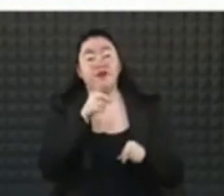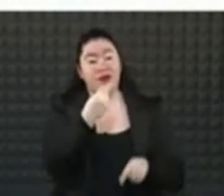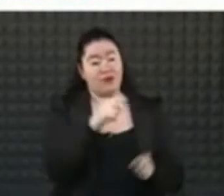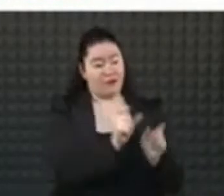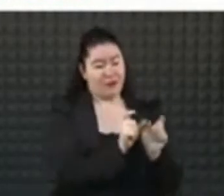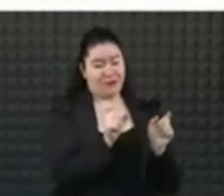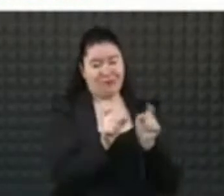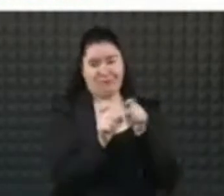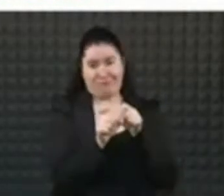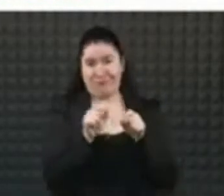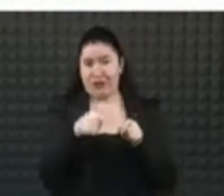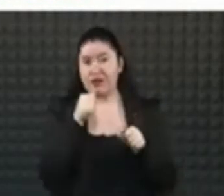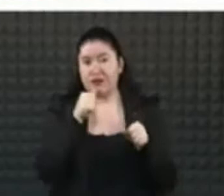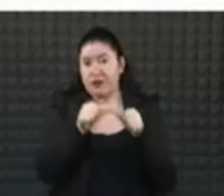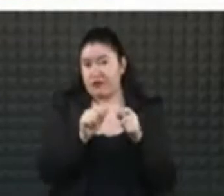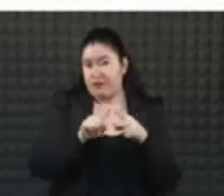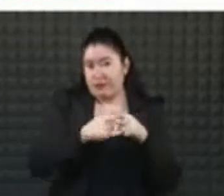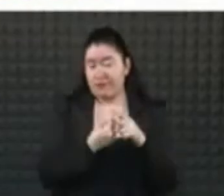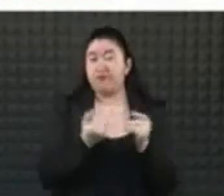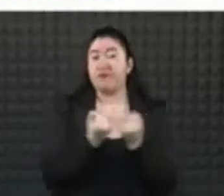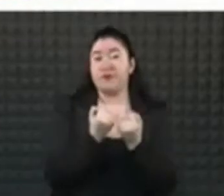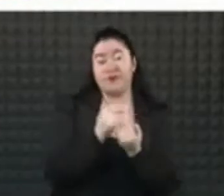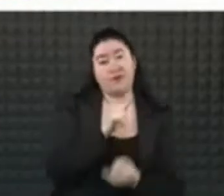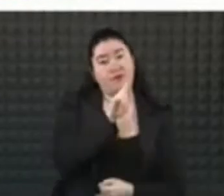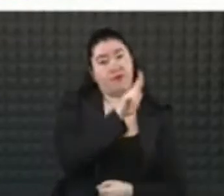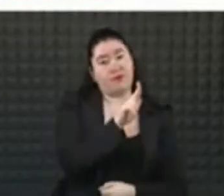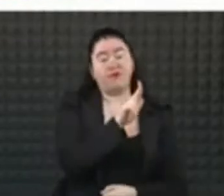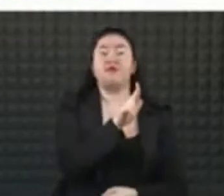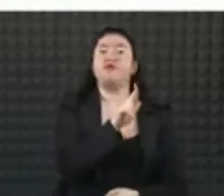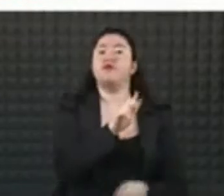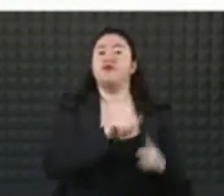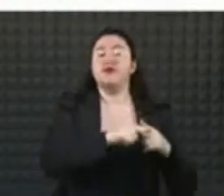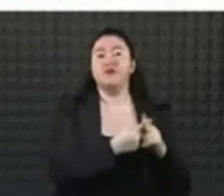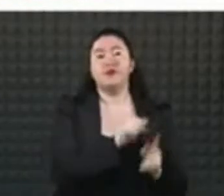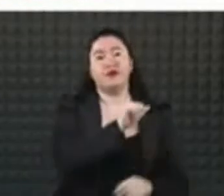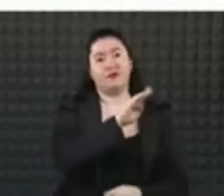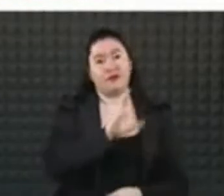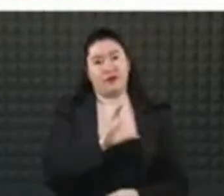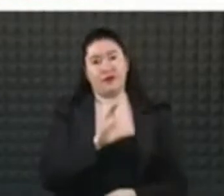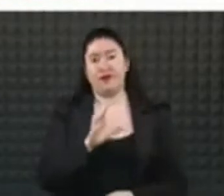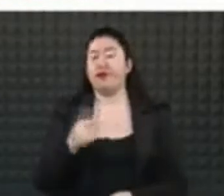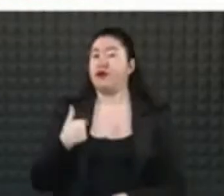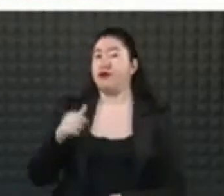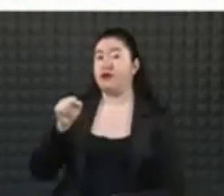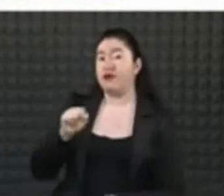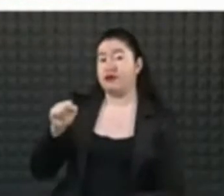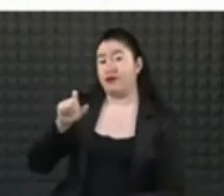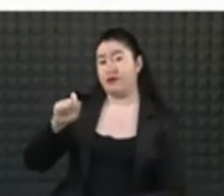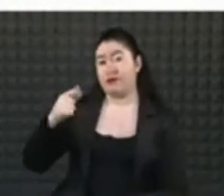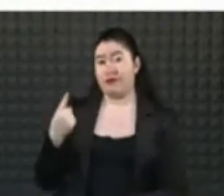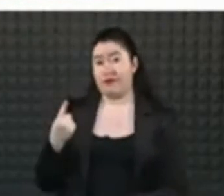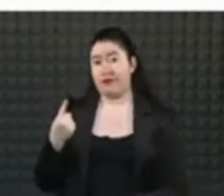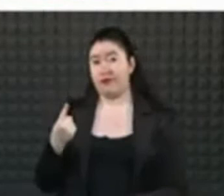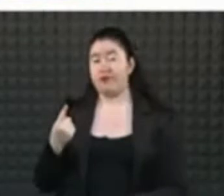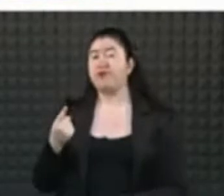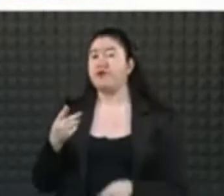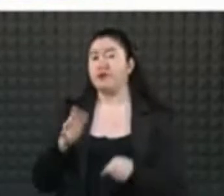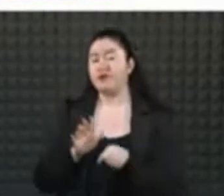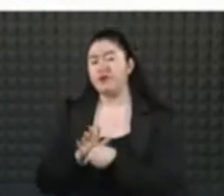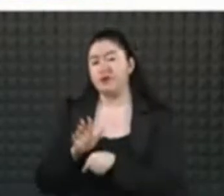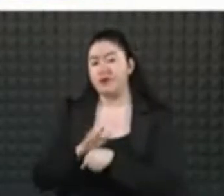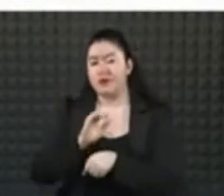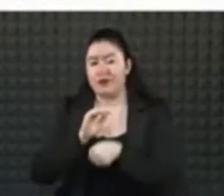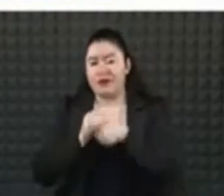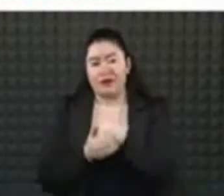y C el día martes y terminando con las letras S a la Z el día sábado 31 de julio. Como siempre, cada persona va a tener